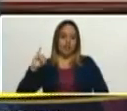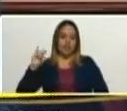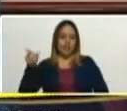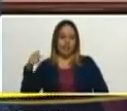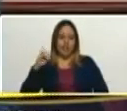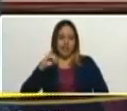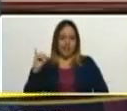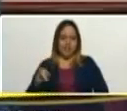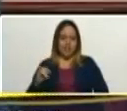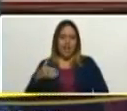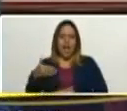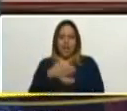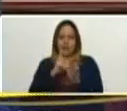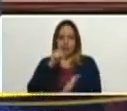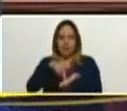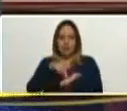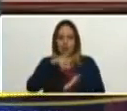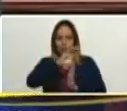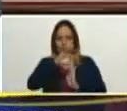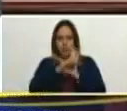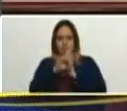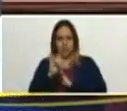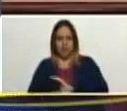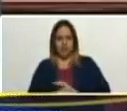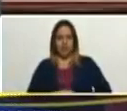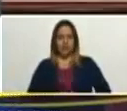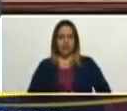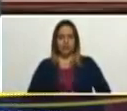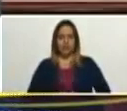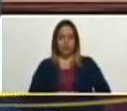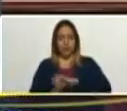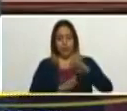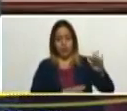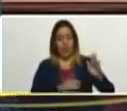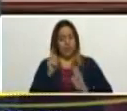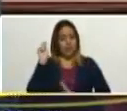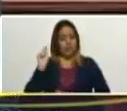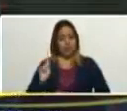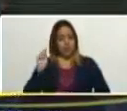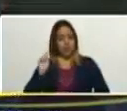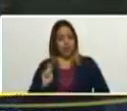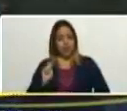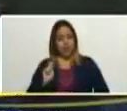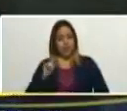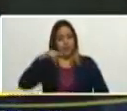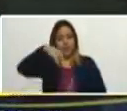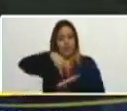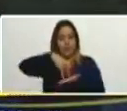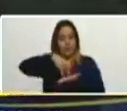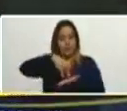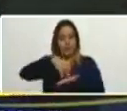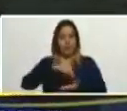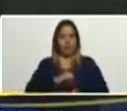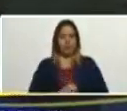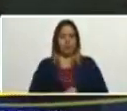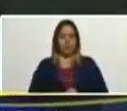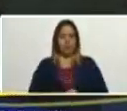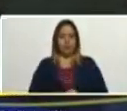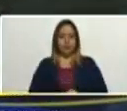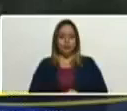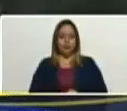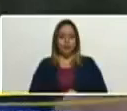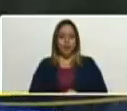exconstituyente, el diputado del Estado Carabobo, Javier